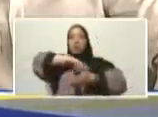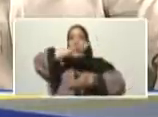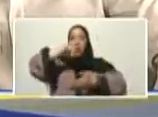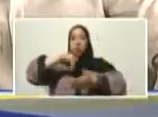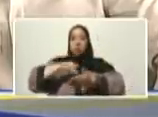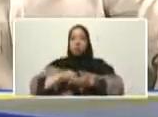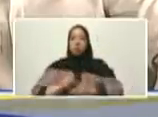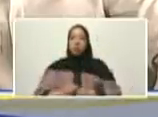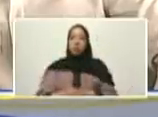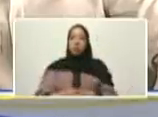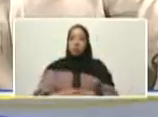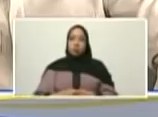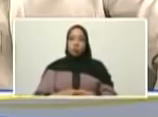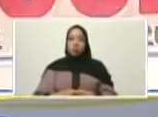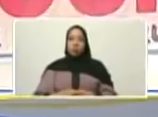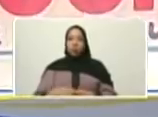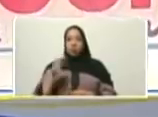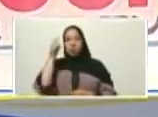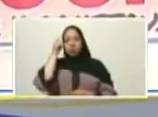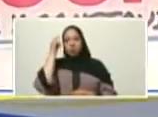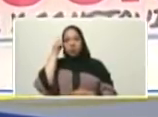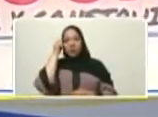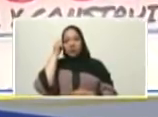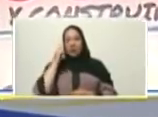declararemos feriado